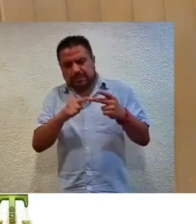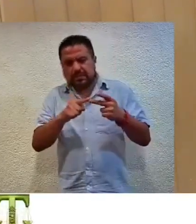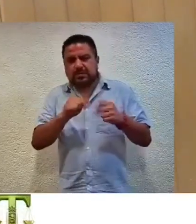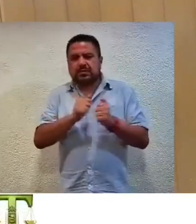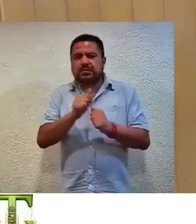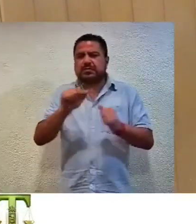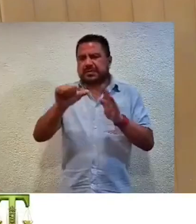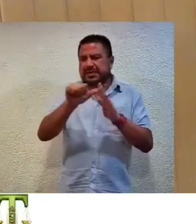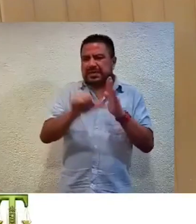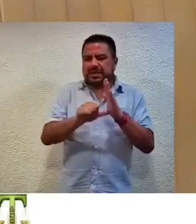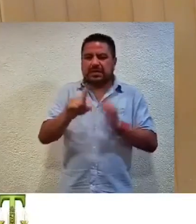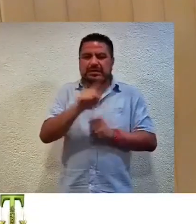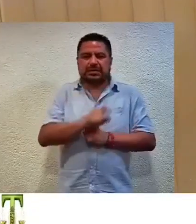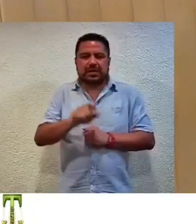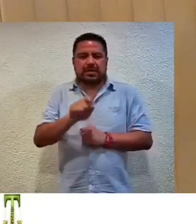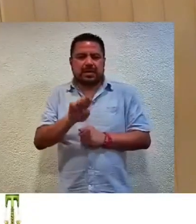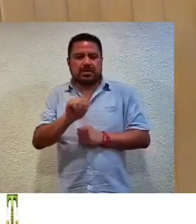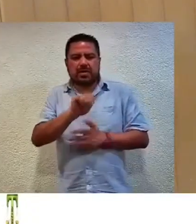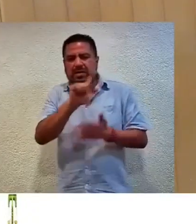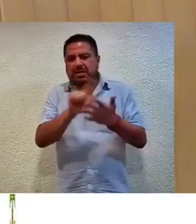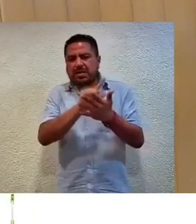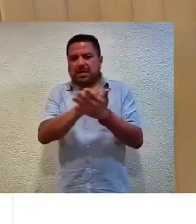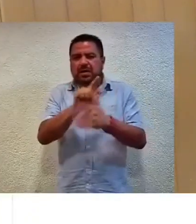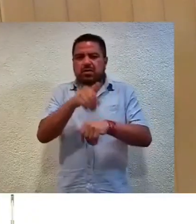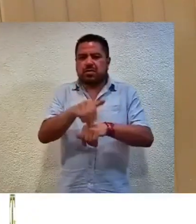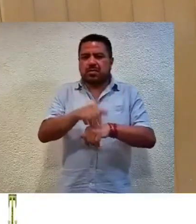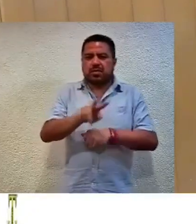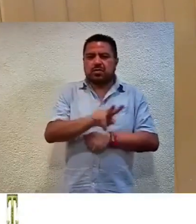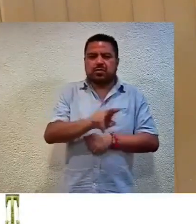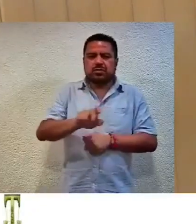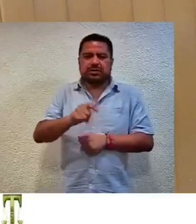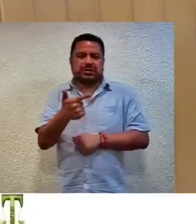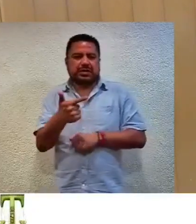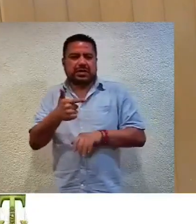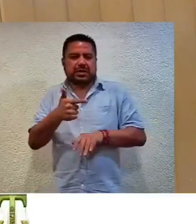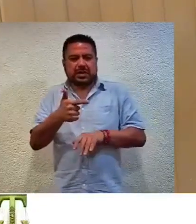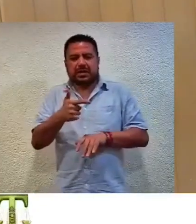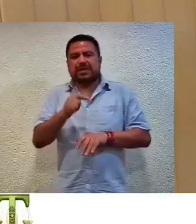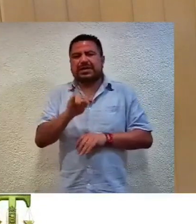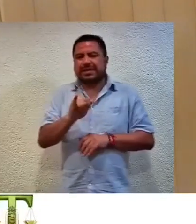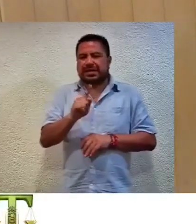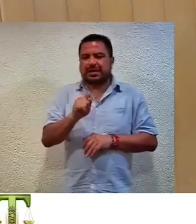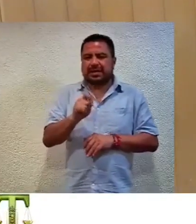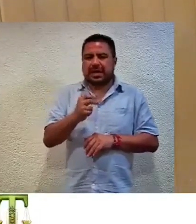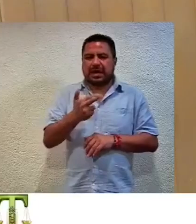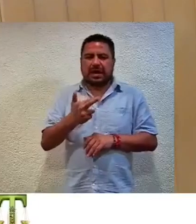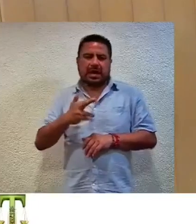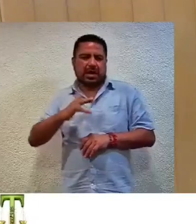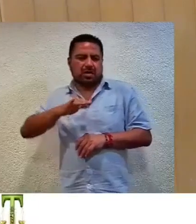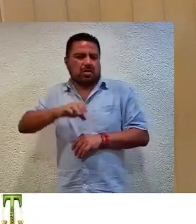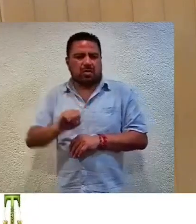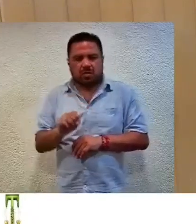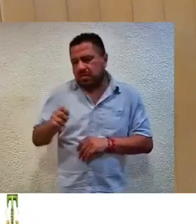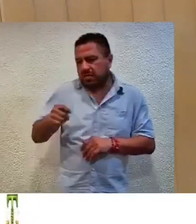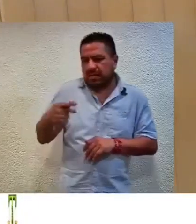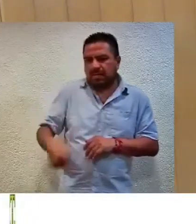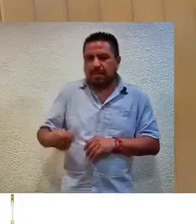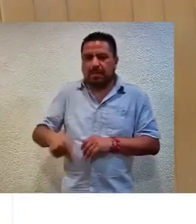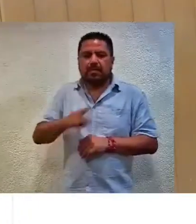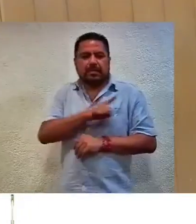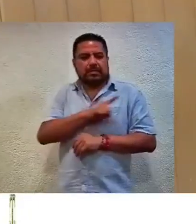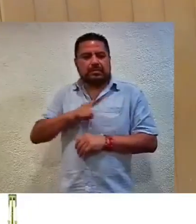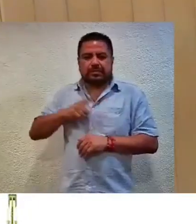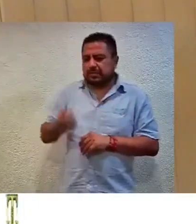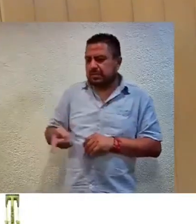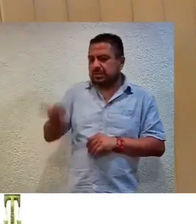en el artículo 129 de la ley número 207 de transparencia y acceso a la información pública del estado de Guerrero se ordena realizar